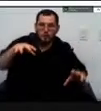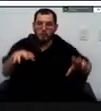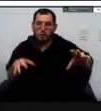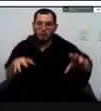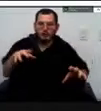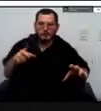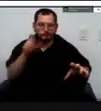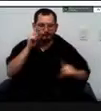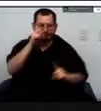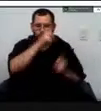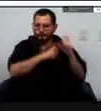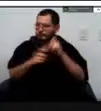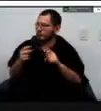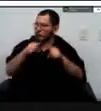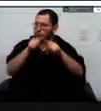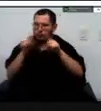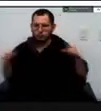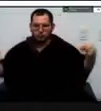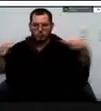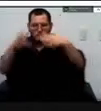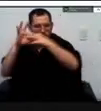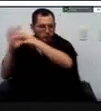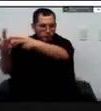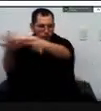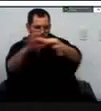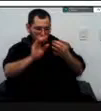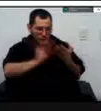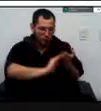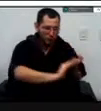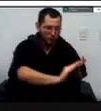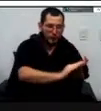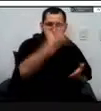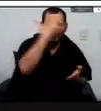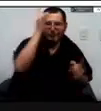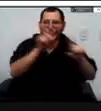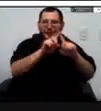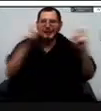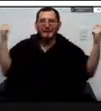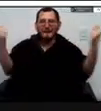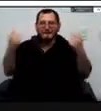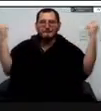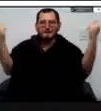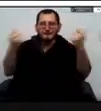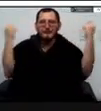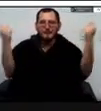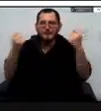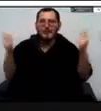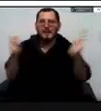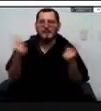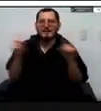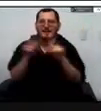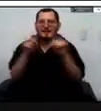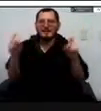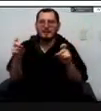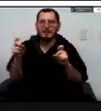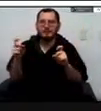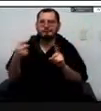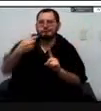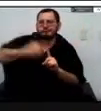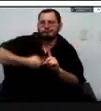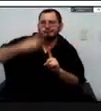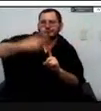incomunicado en época de cosecha el mayor centro de productos agropecuarios en el departamento del Meta